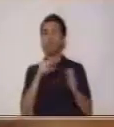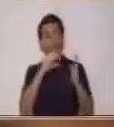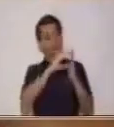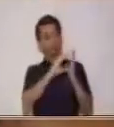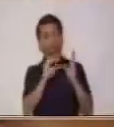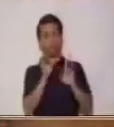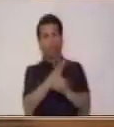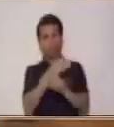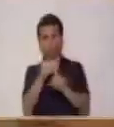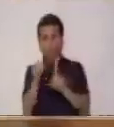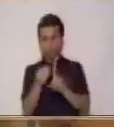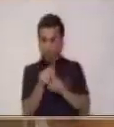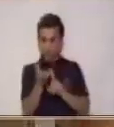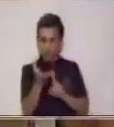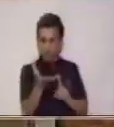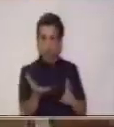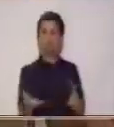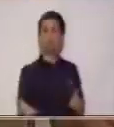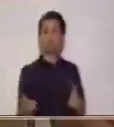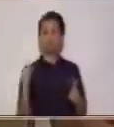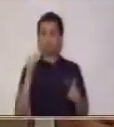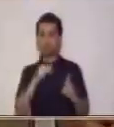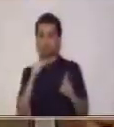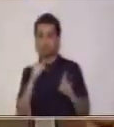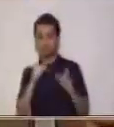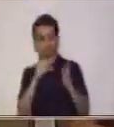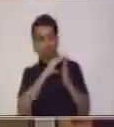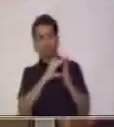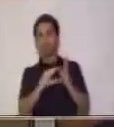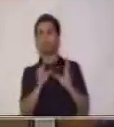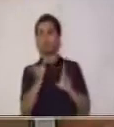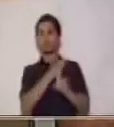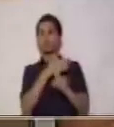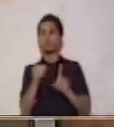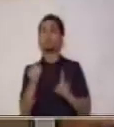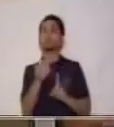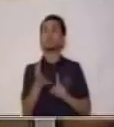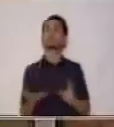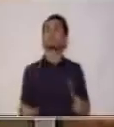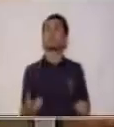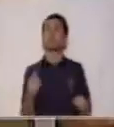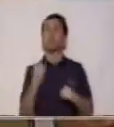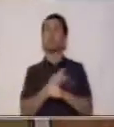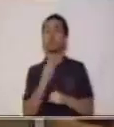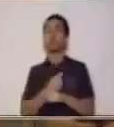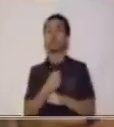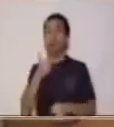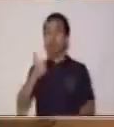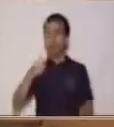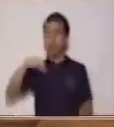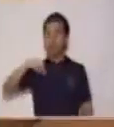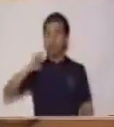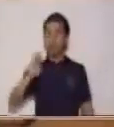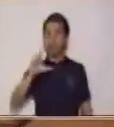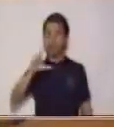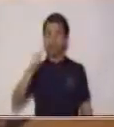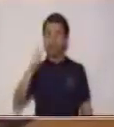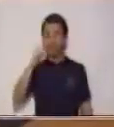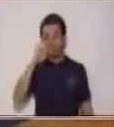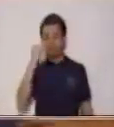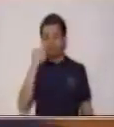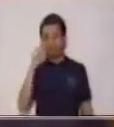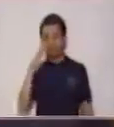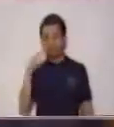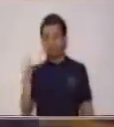persuasivos. Y es que los textos persuasivos utilizan la función apelativa. ¿Cuál es esta función? Es